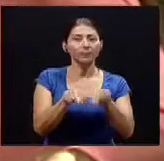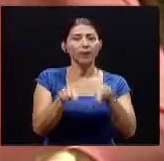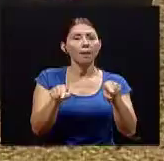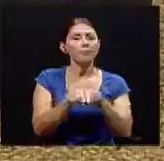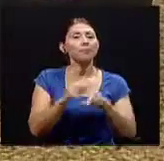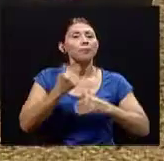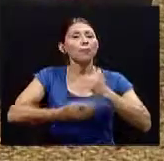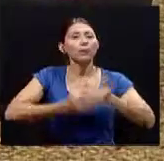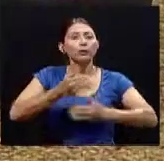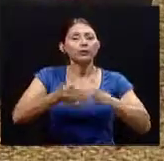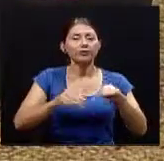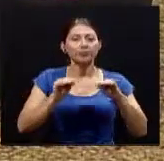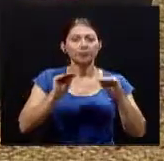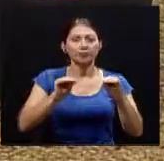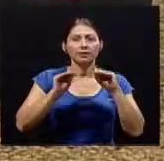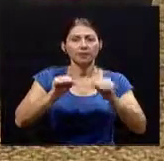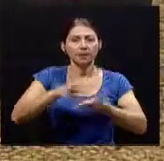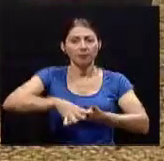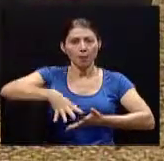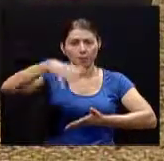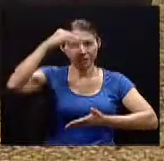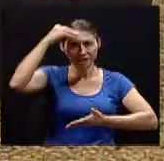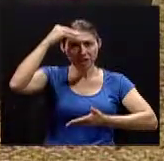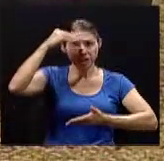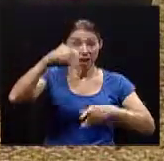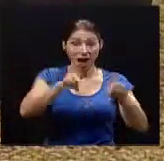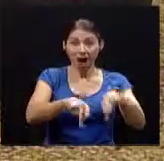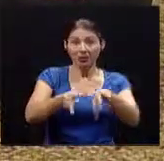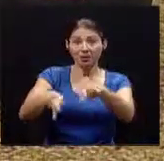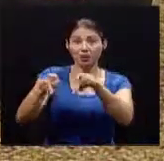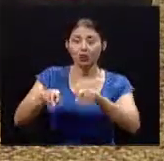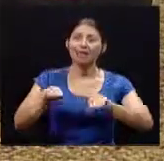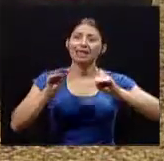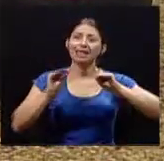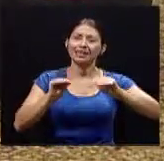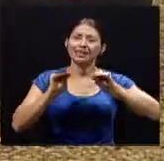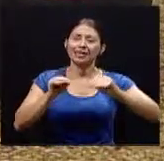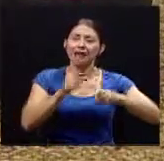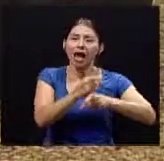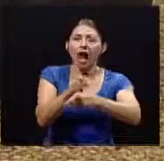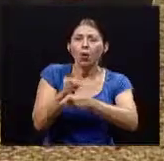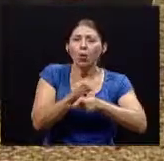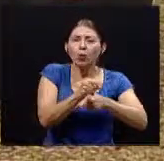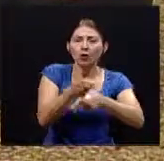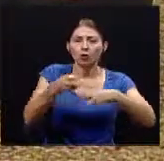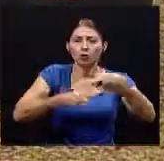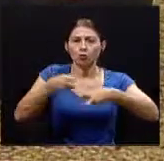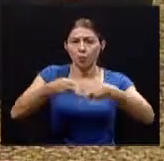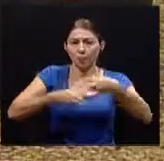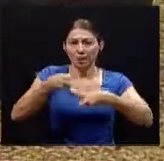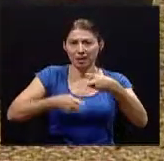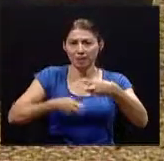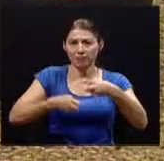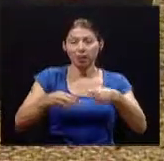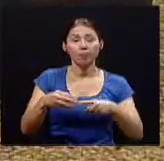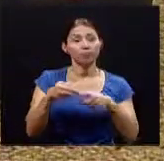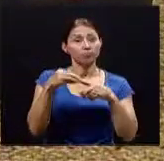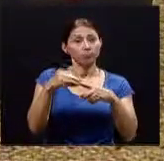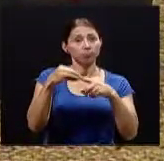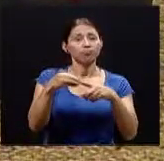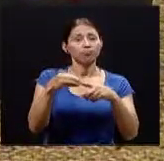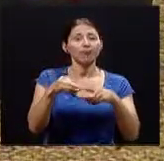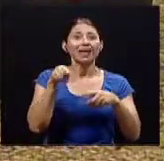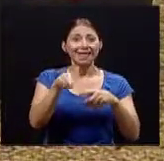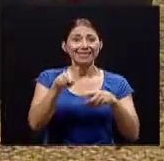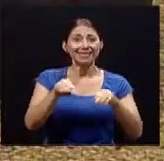problemas y fundamentalmente esa enseñanza debería venir desde la escuela casi entonces es un proceso largo que va a